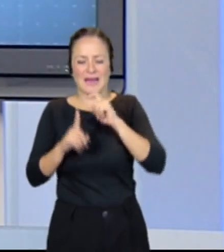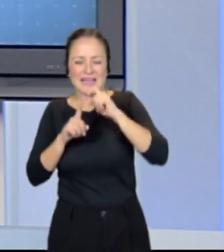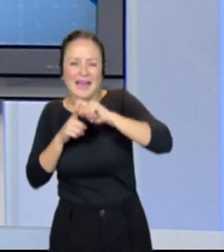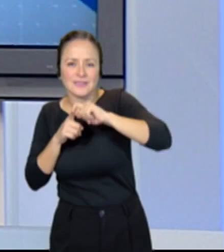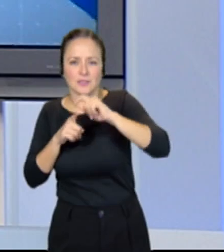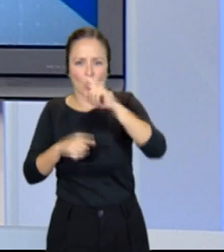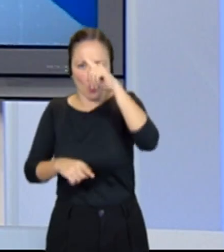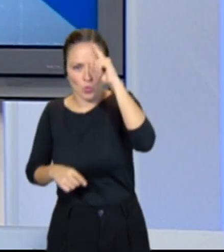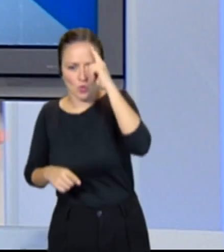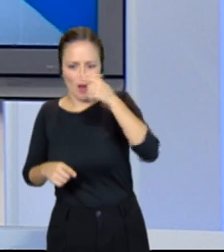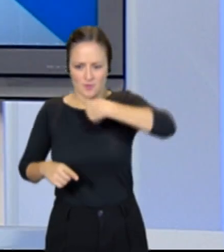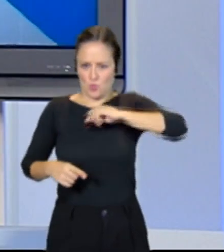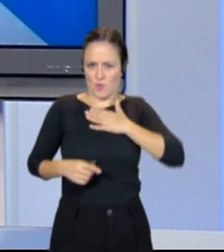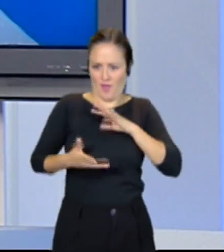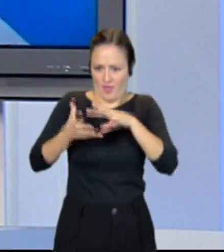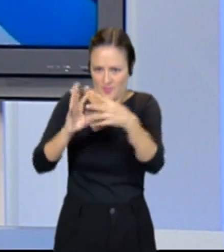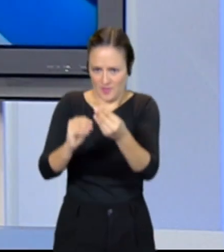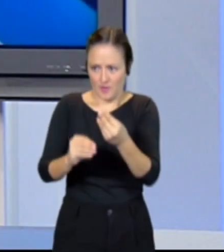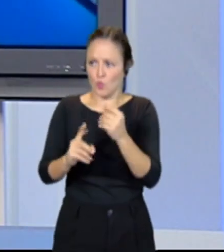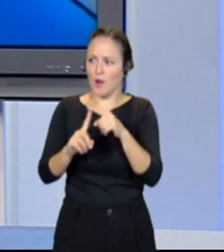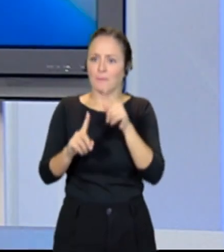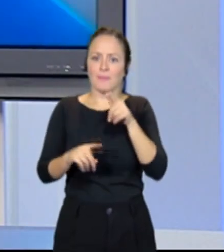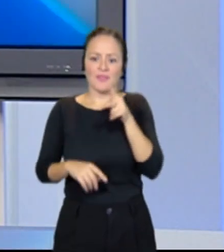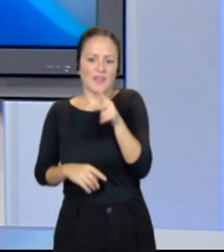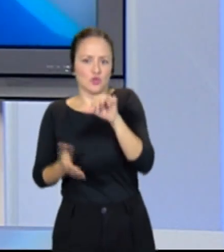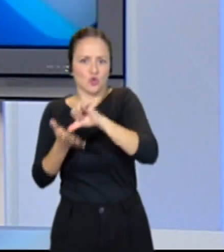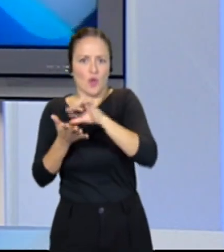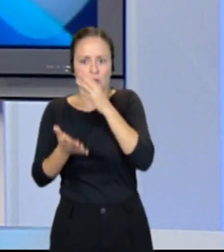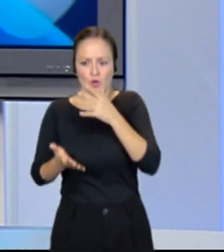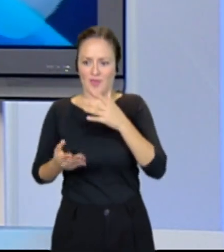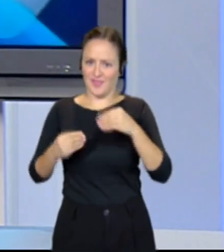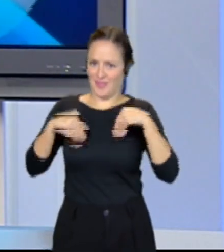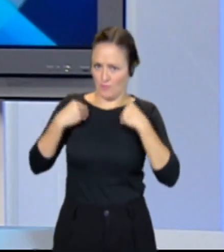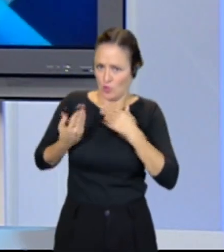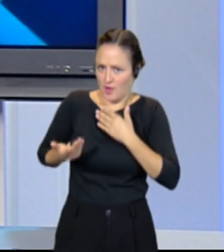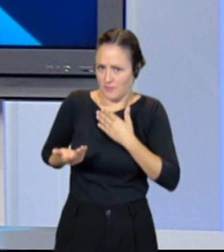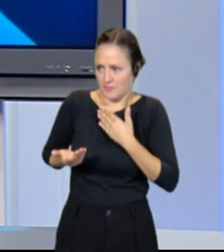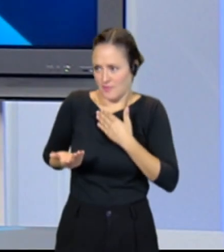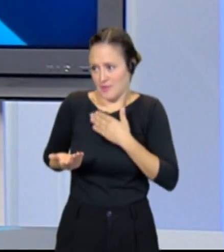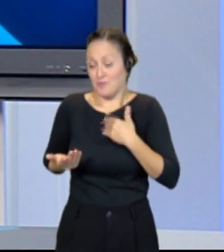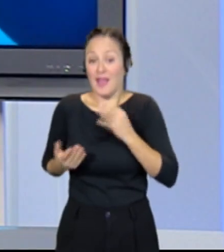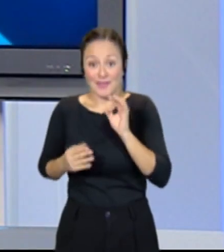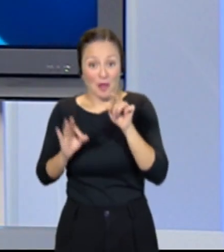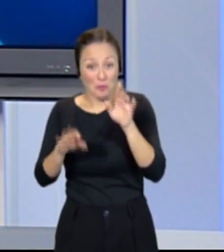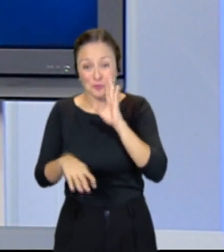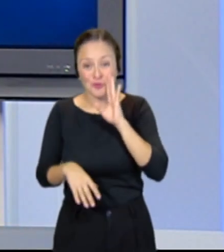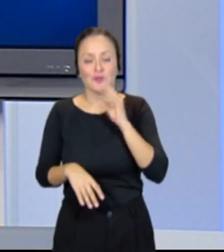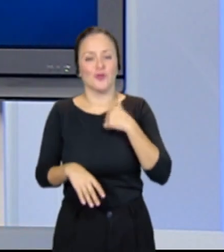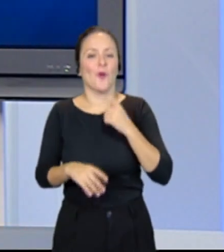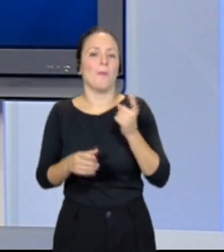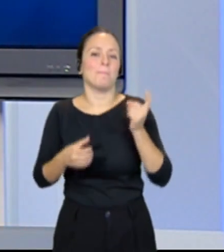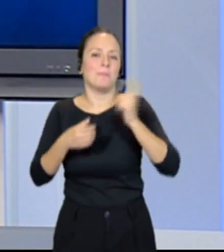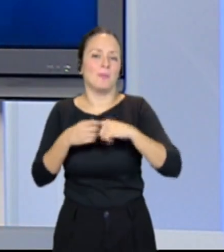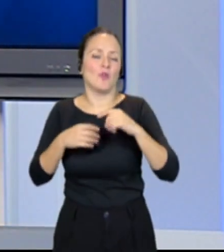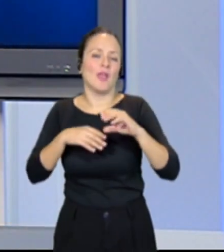con, digamos, con el derecho a la ciudad, el derecho que tenemos todos a disfrutarla. Es verdad que he sido nombrada, como usted acaba de decir, miembro del Consejo